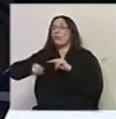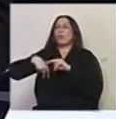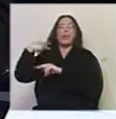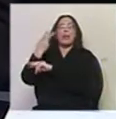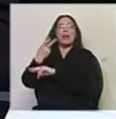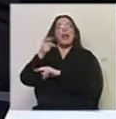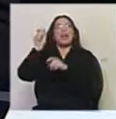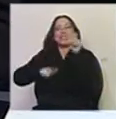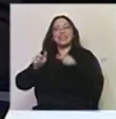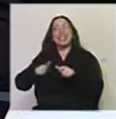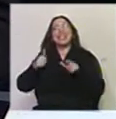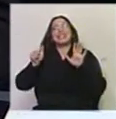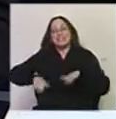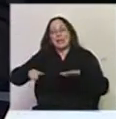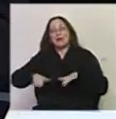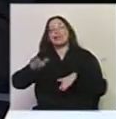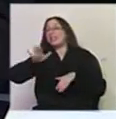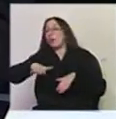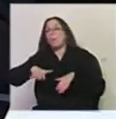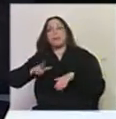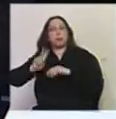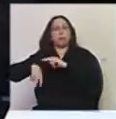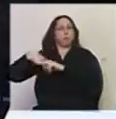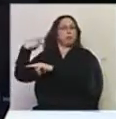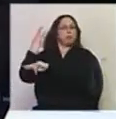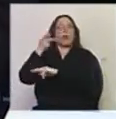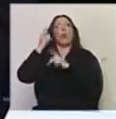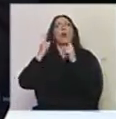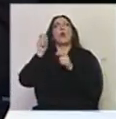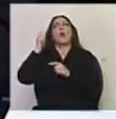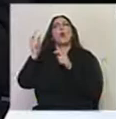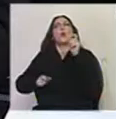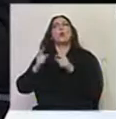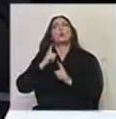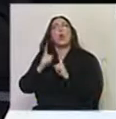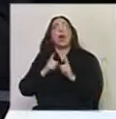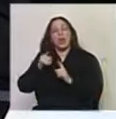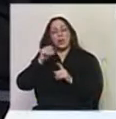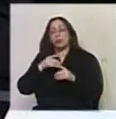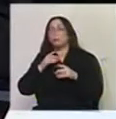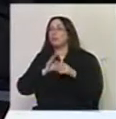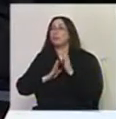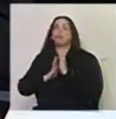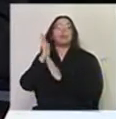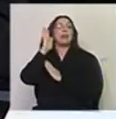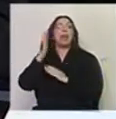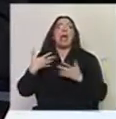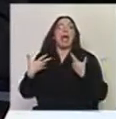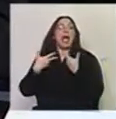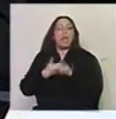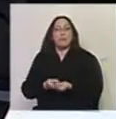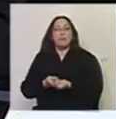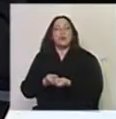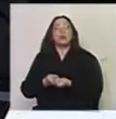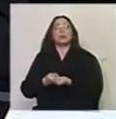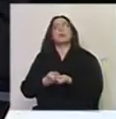de usuarios en seis meses, en cinco meses. Fue tremendo el despegue que hubo y el apoyo que está habiendo.